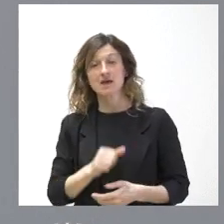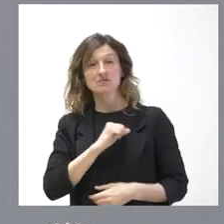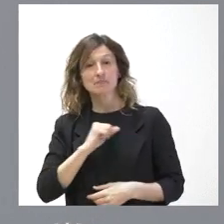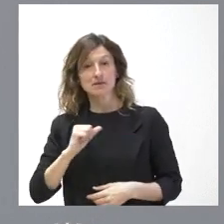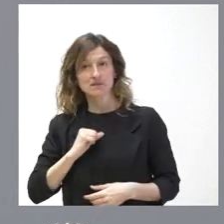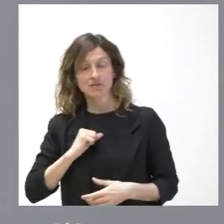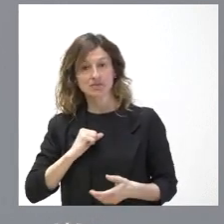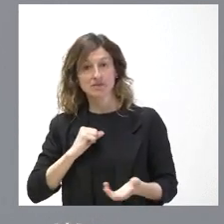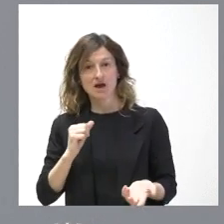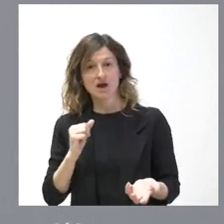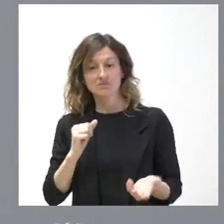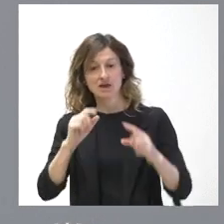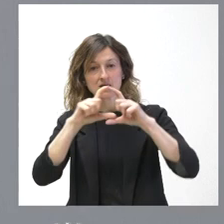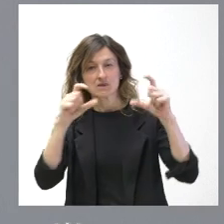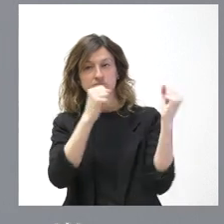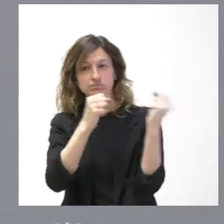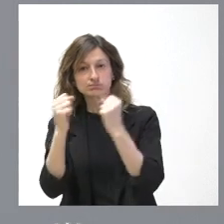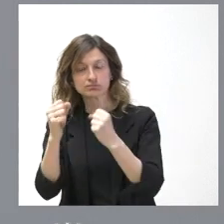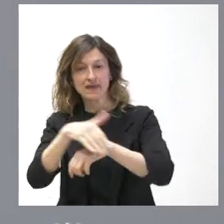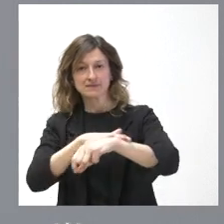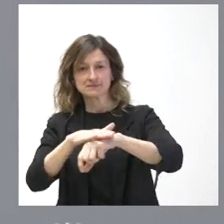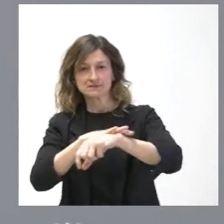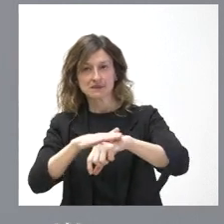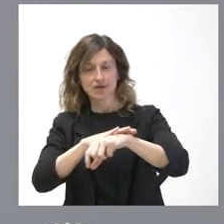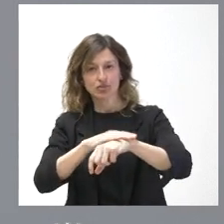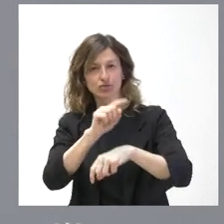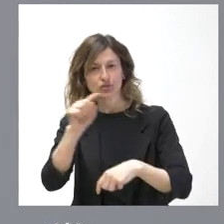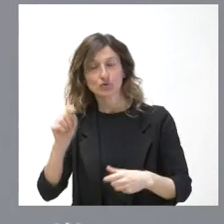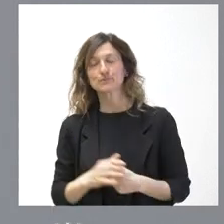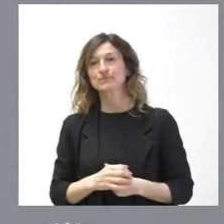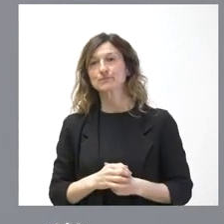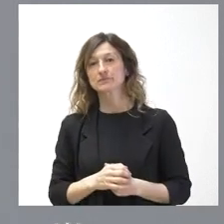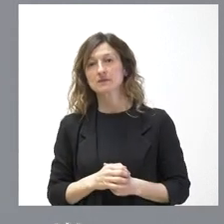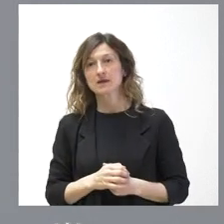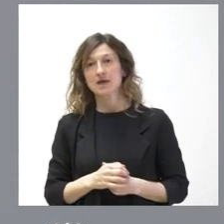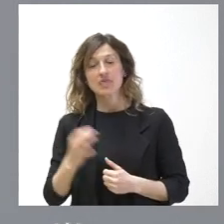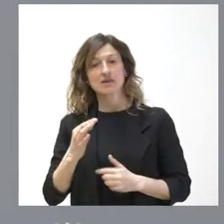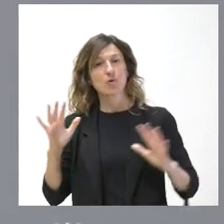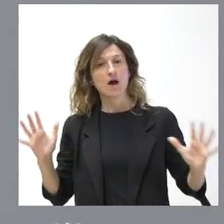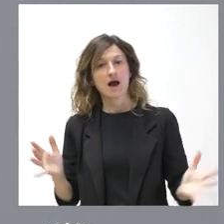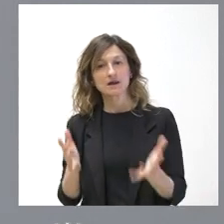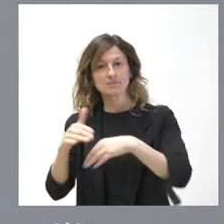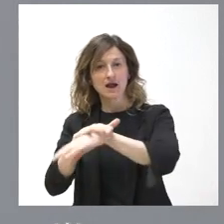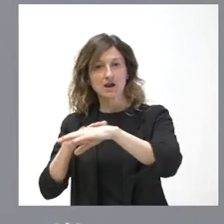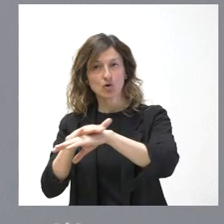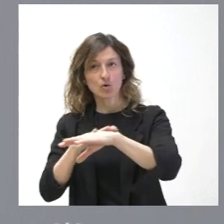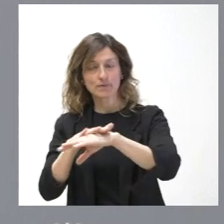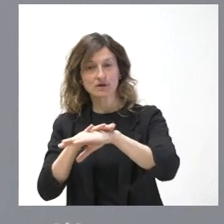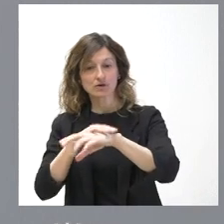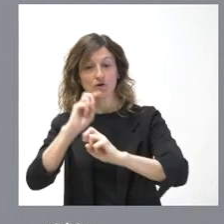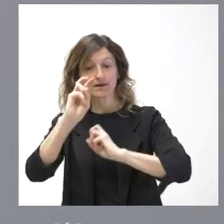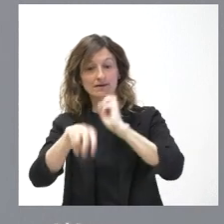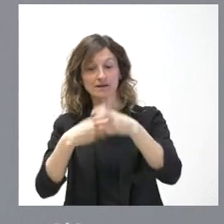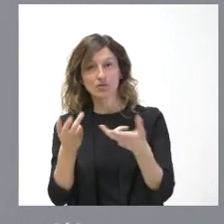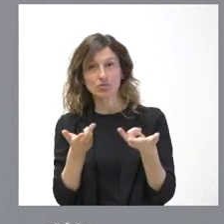principales instituciones del Estado y esto es una cosa que aquí hay que animarle al Gobierno, a que esa regeneración